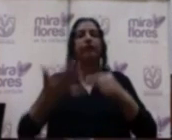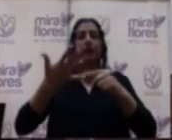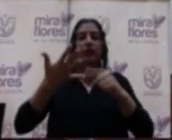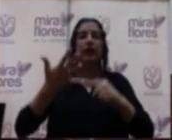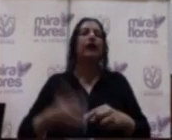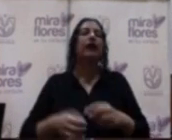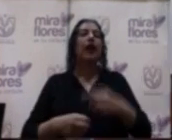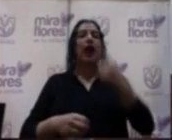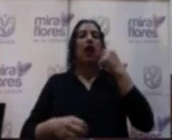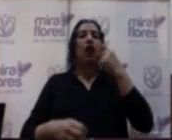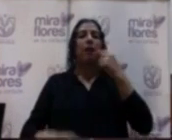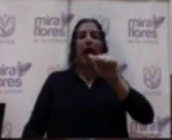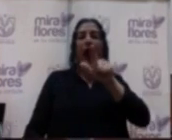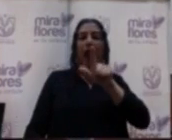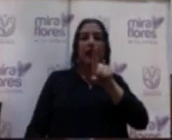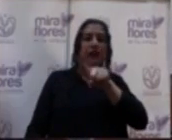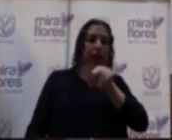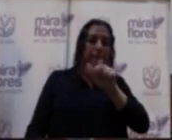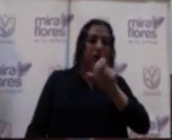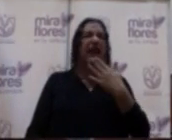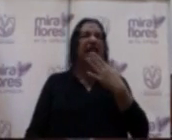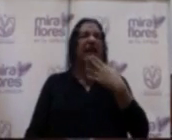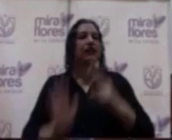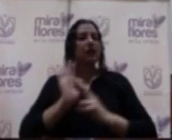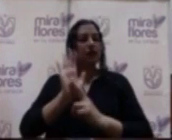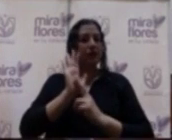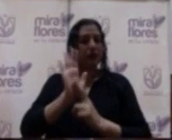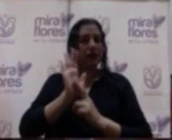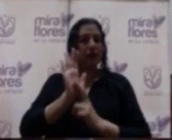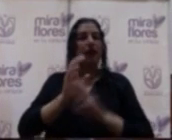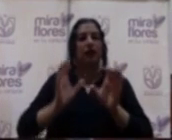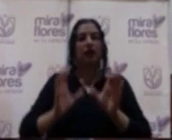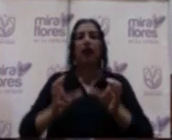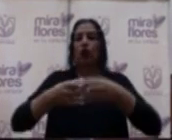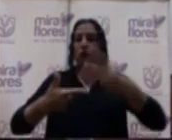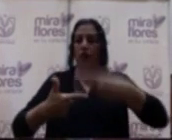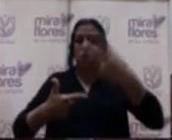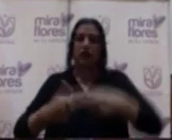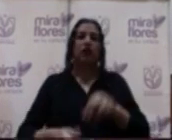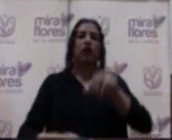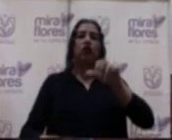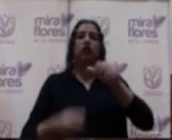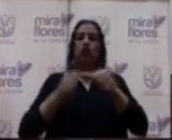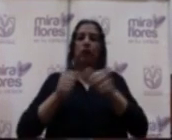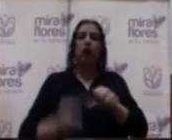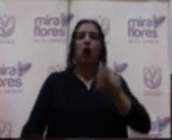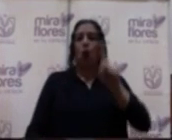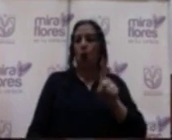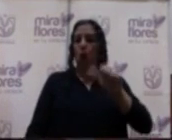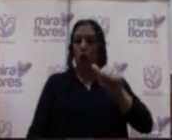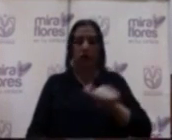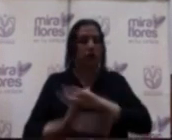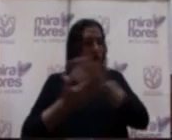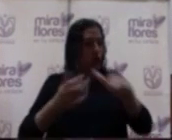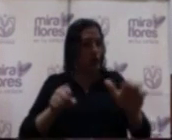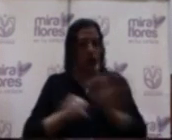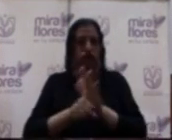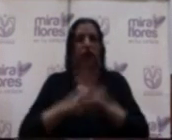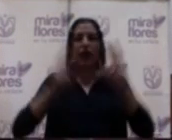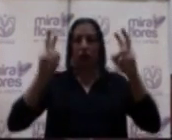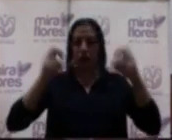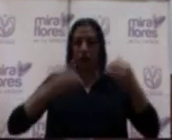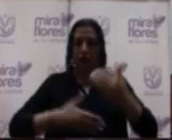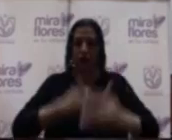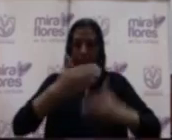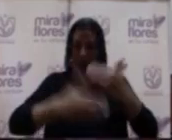Marco Antonio Alzamora, representante de la Zona 1A. es todo respecto al tema del proceso